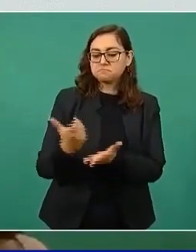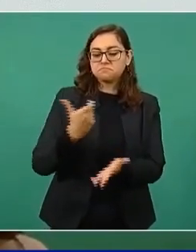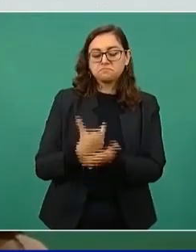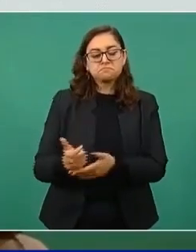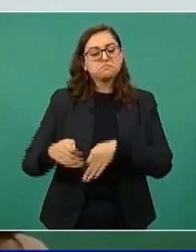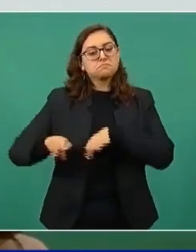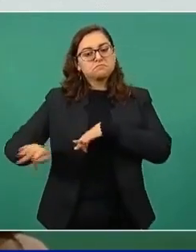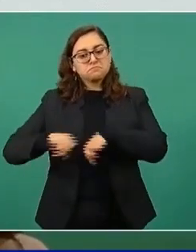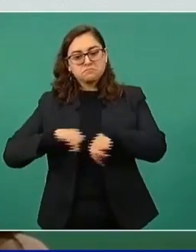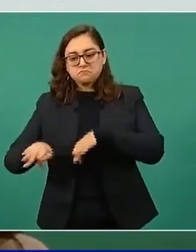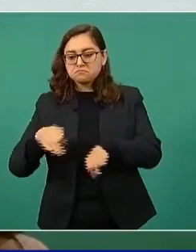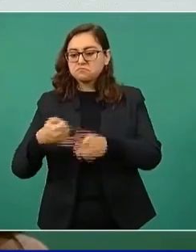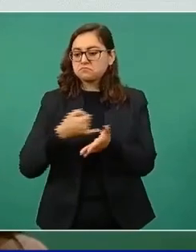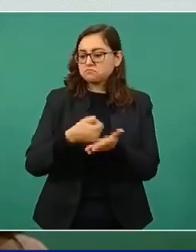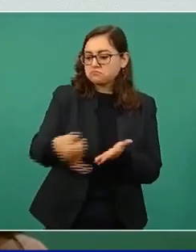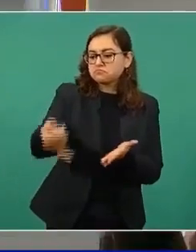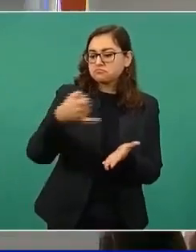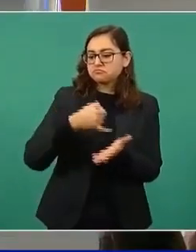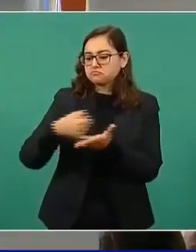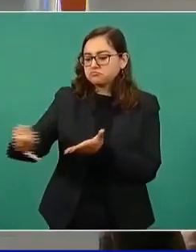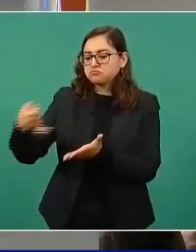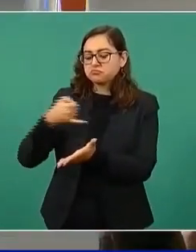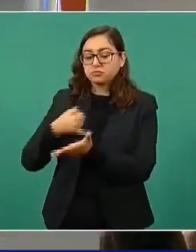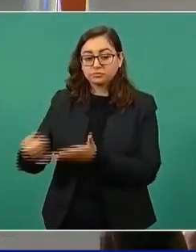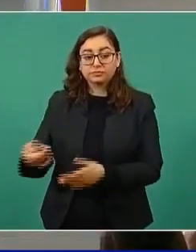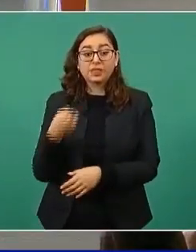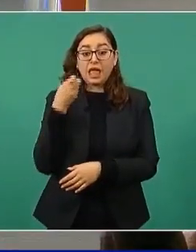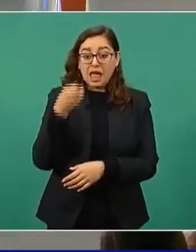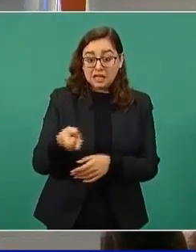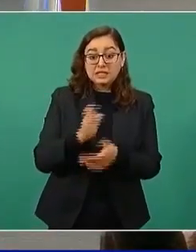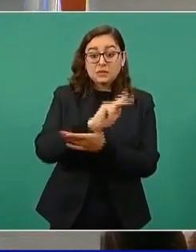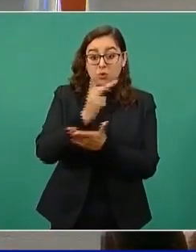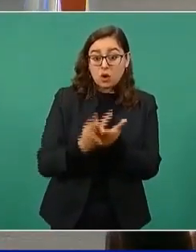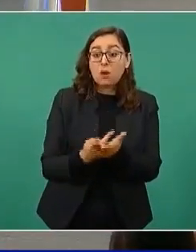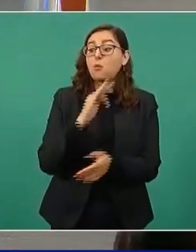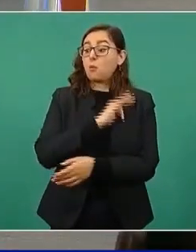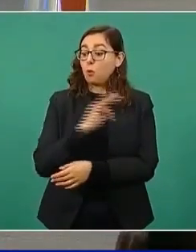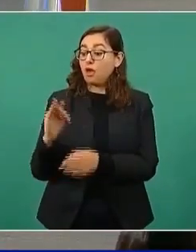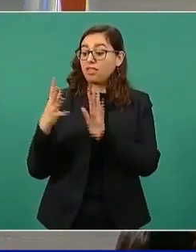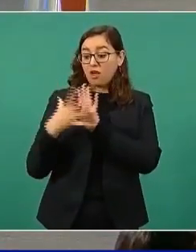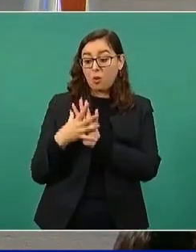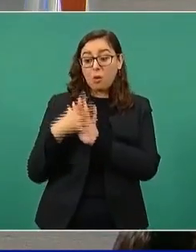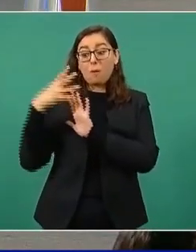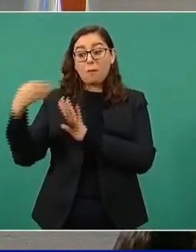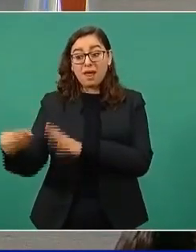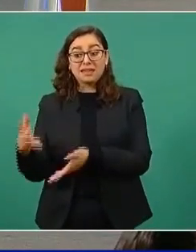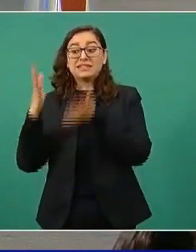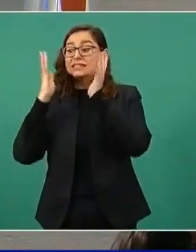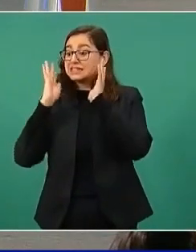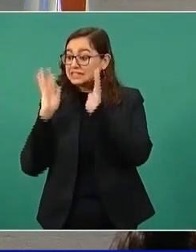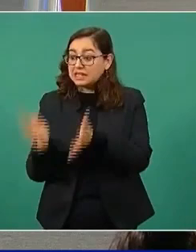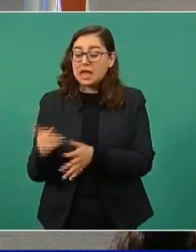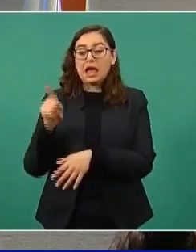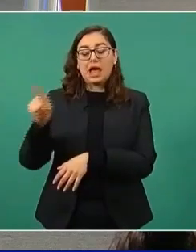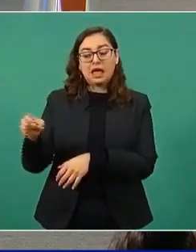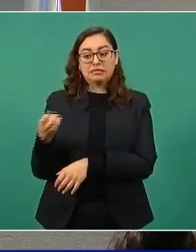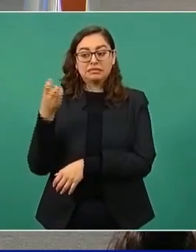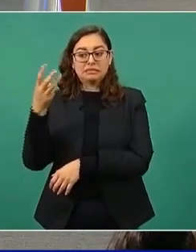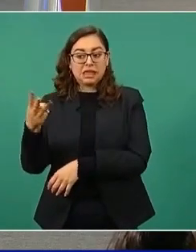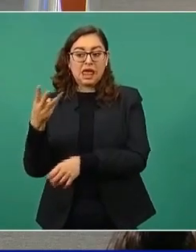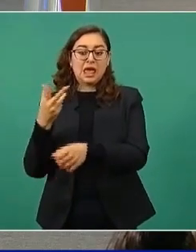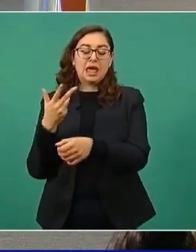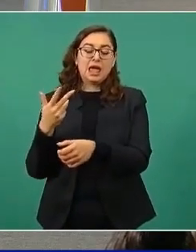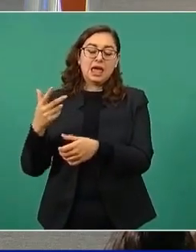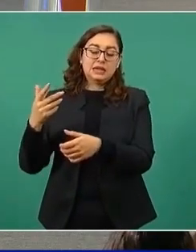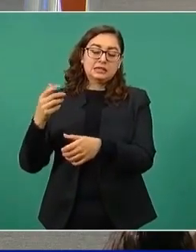cultivar sus tierras. este mismo procedimiento se puede aplicar de inmediato en los tres países